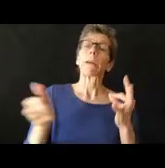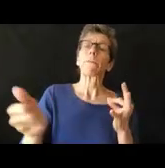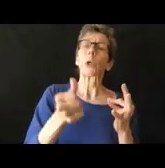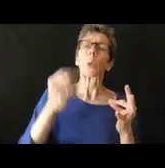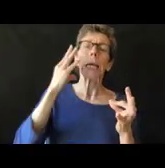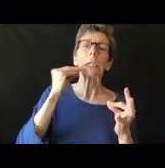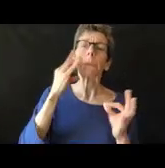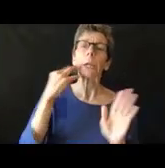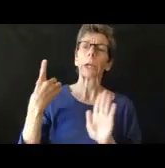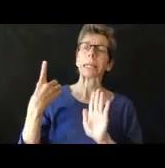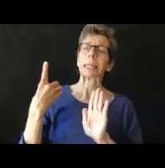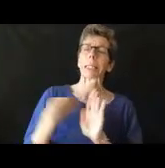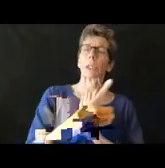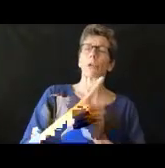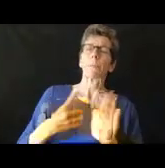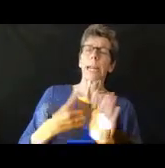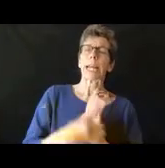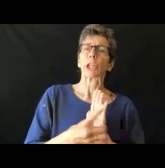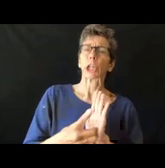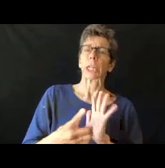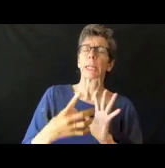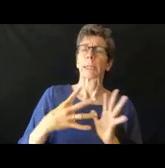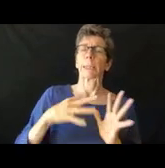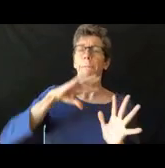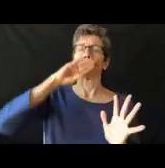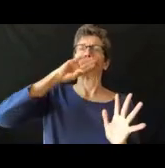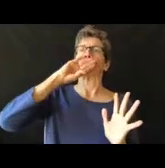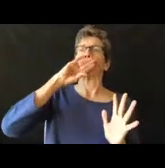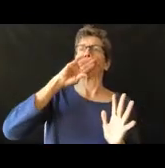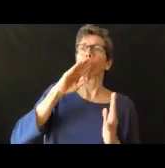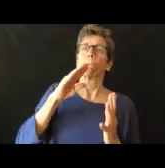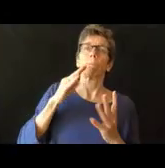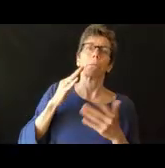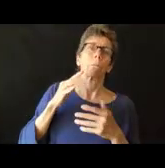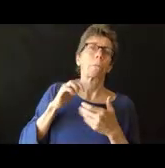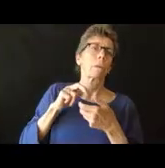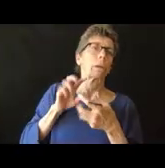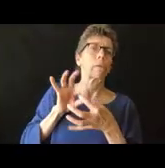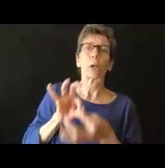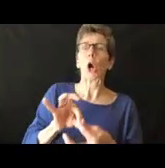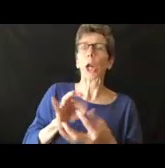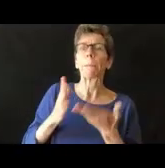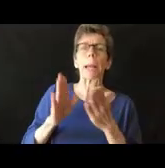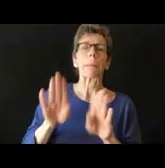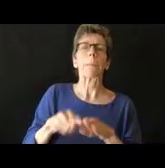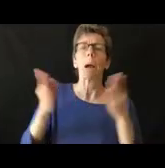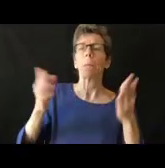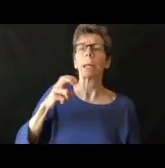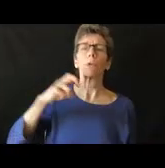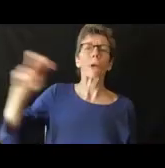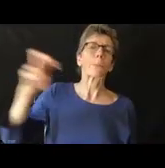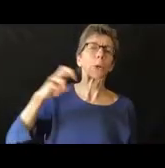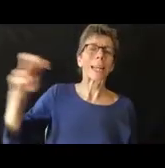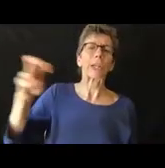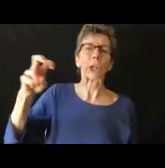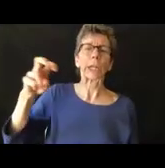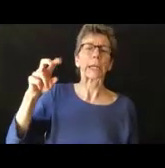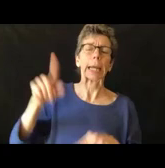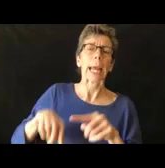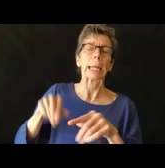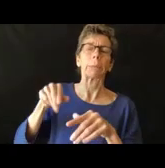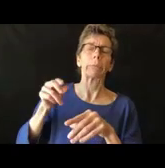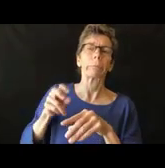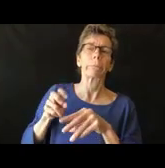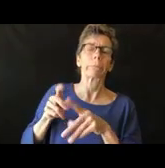adaptaciones por el gobierno por ejemplo transporte público entonces se puede presentar una queja con el gobierno local y